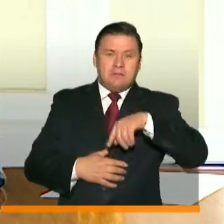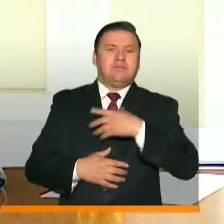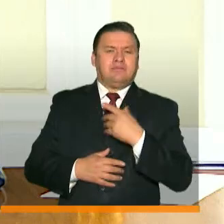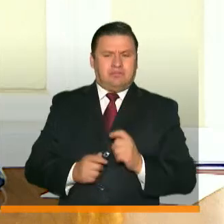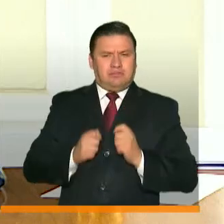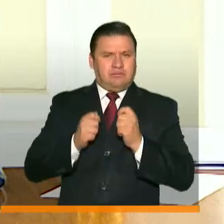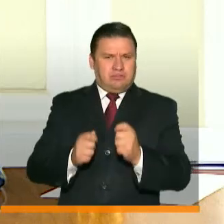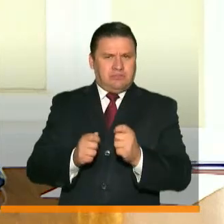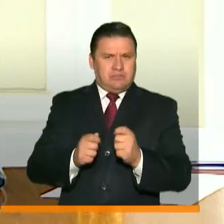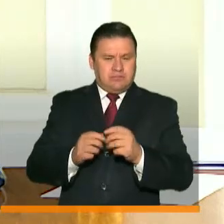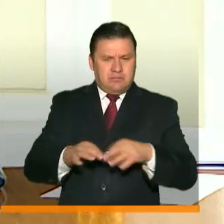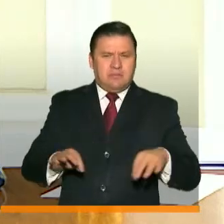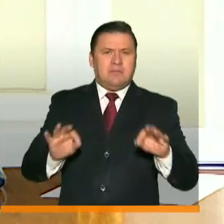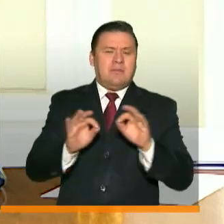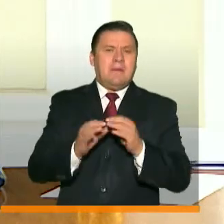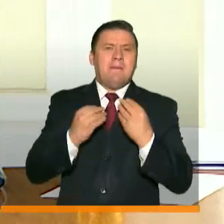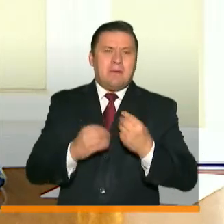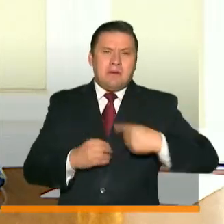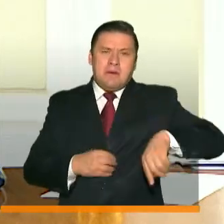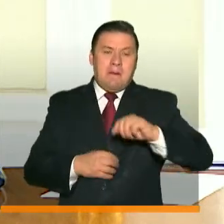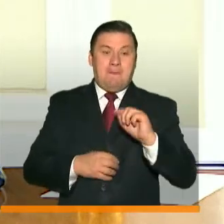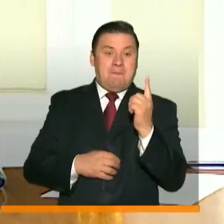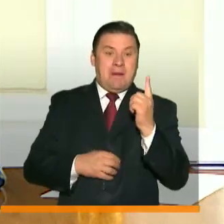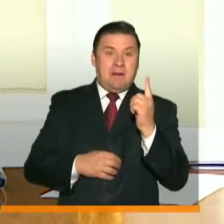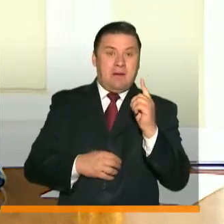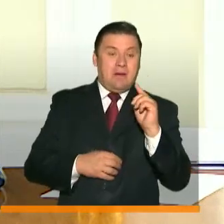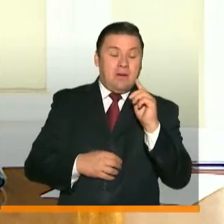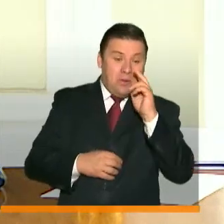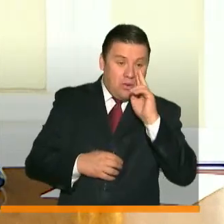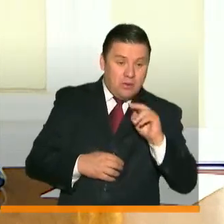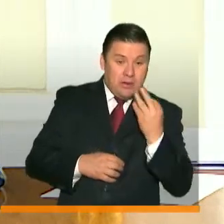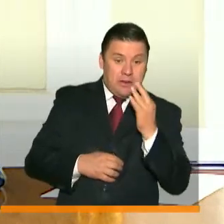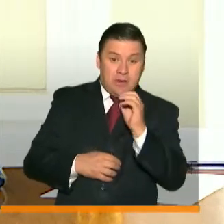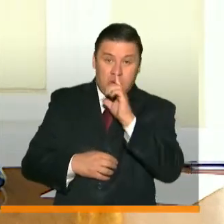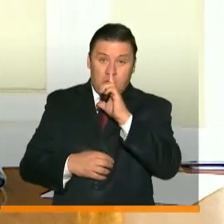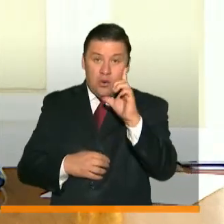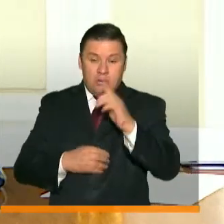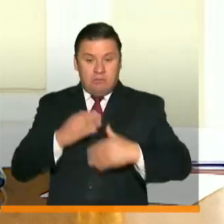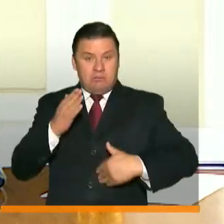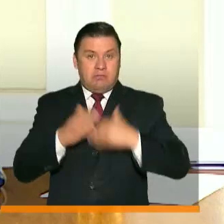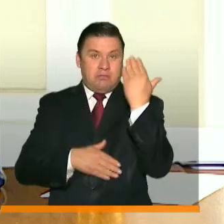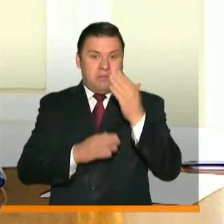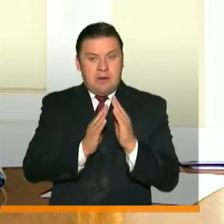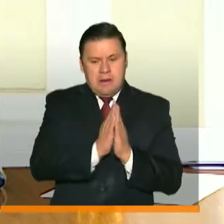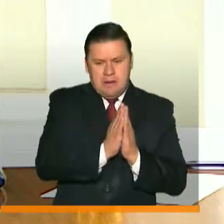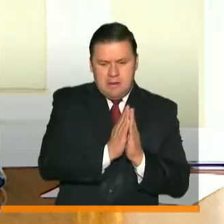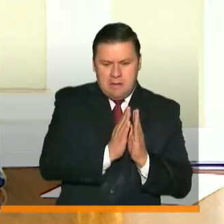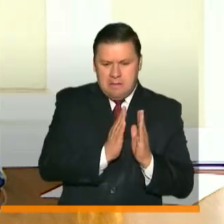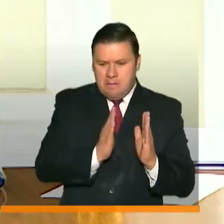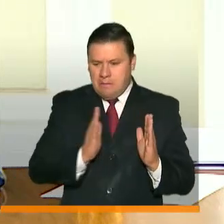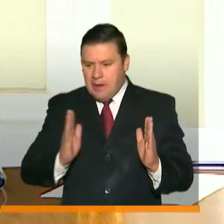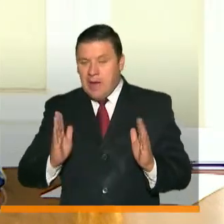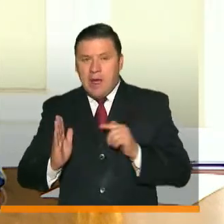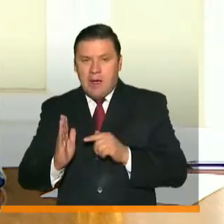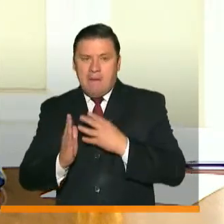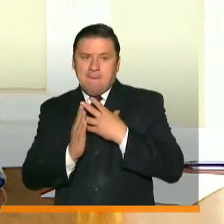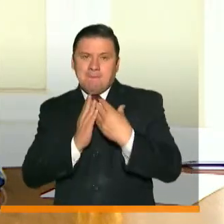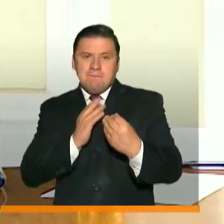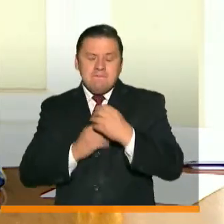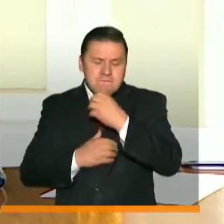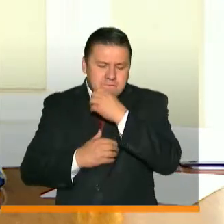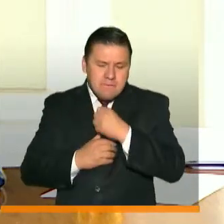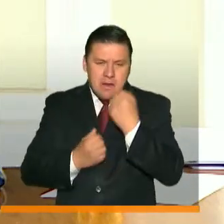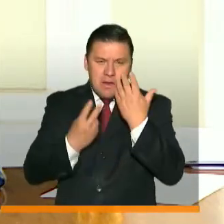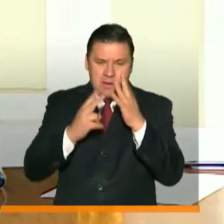dar unas pautas para que entre el primero y el 30 de junio empecemos a permitirles a las personas